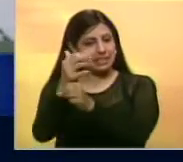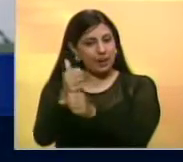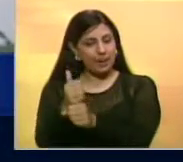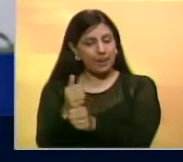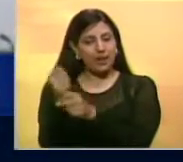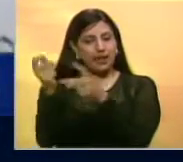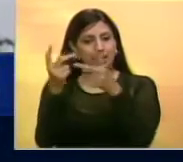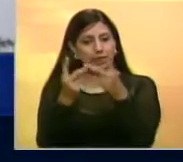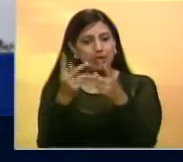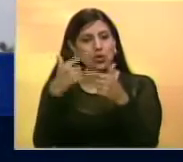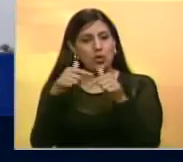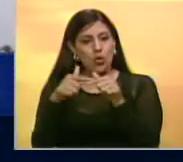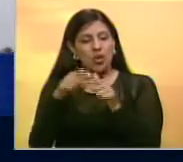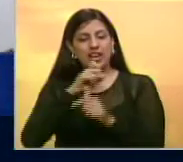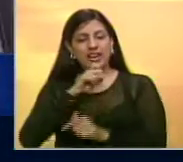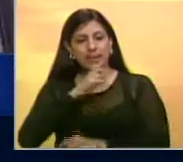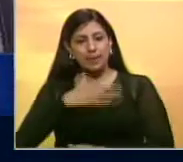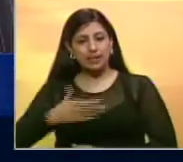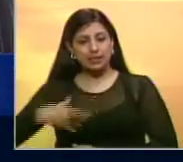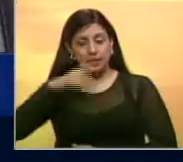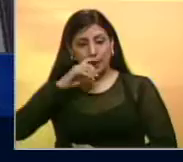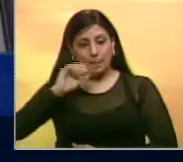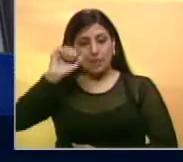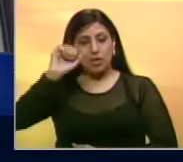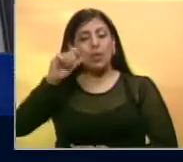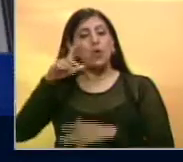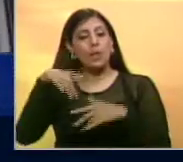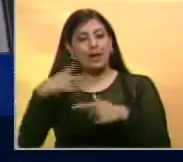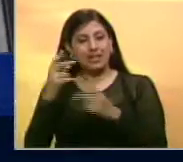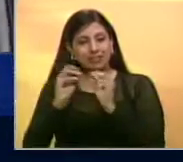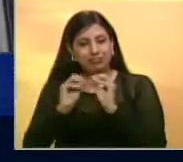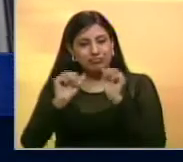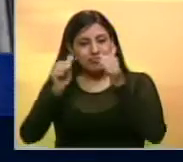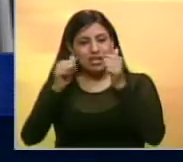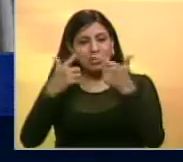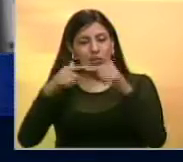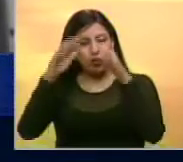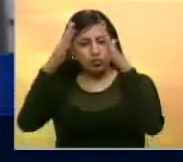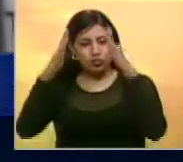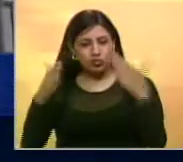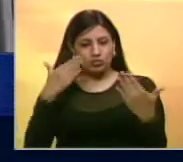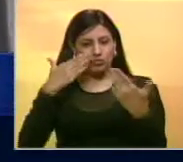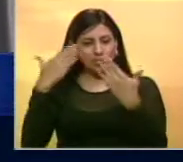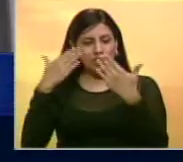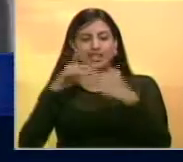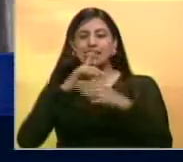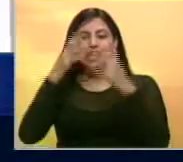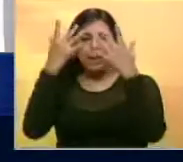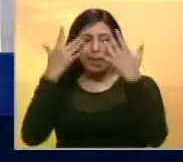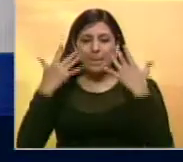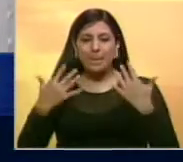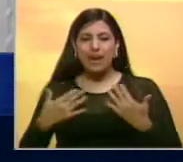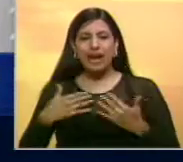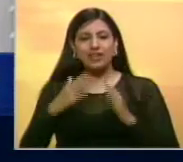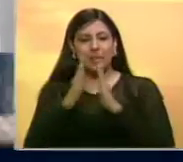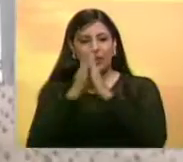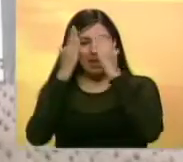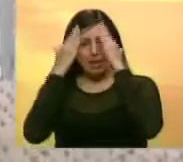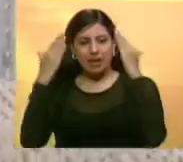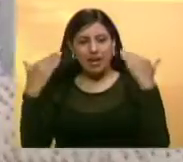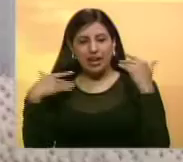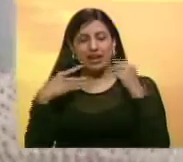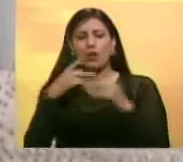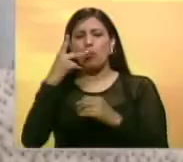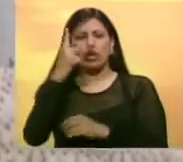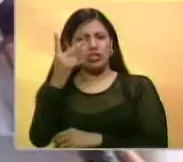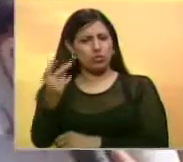de una invitación por parte del Ejecutivo Nacional para acudir a la inauguración del monumento Manto a María pues considera que este evento no debe